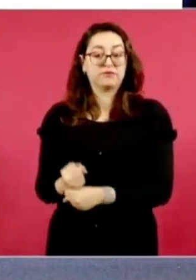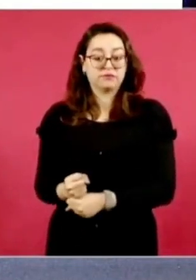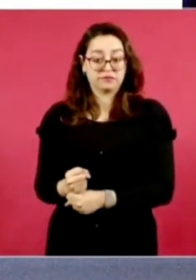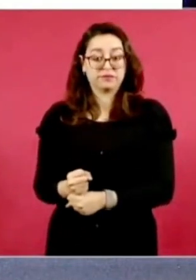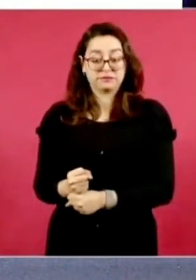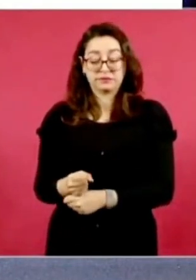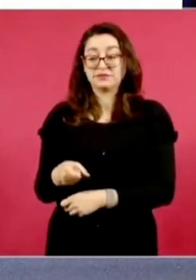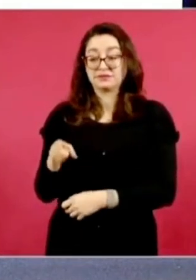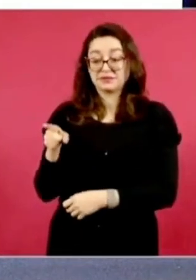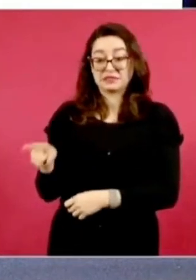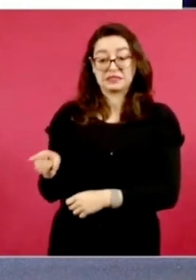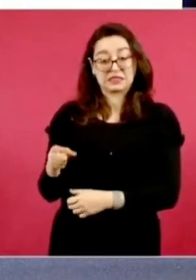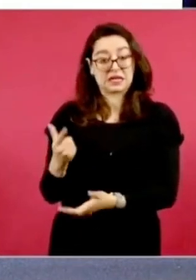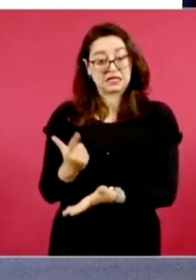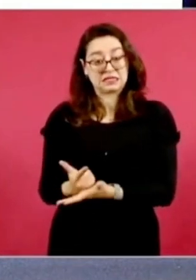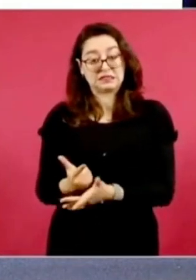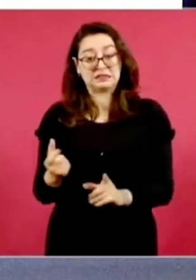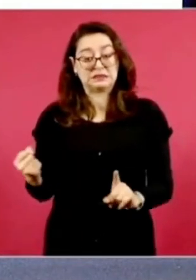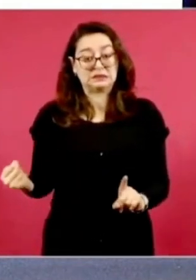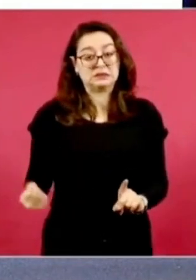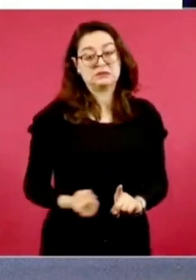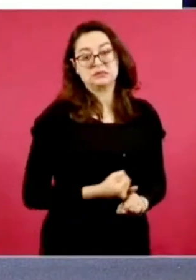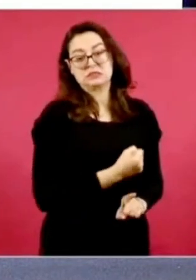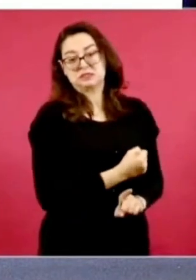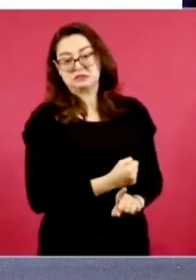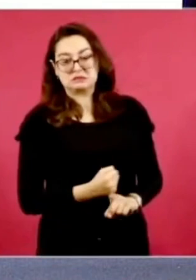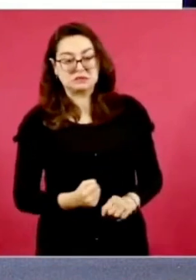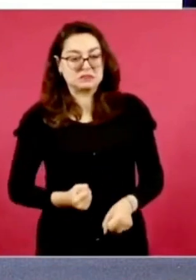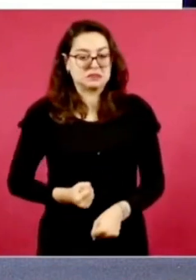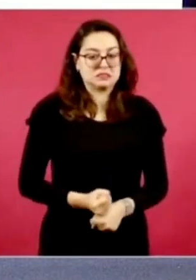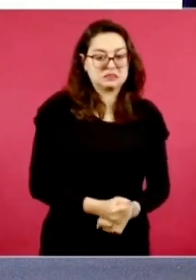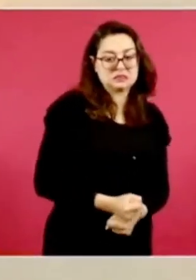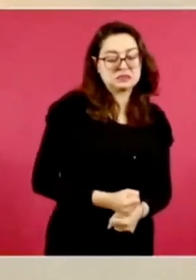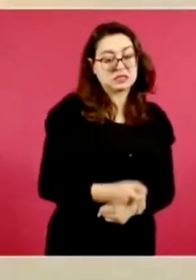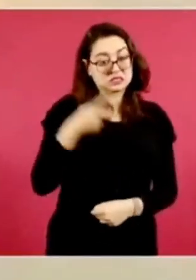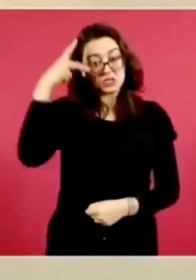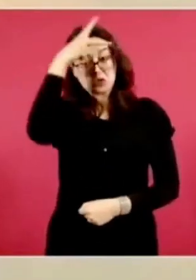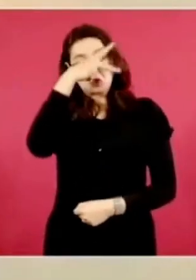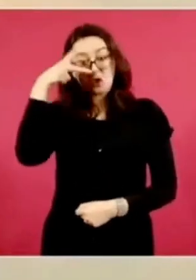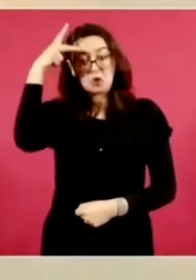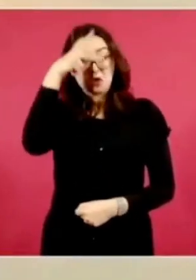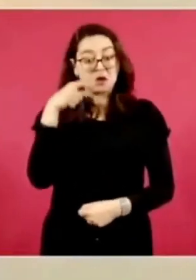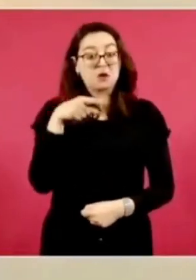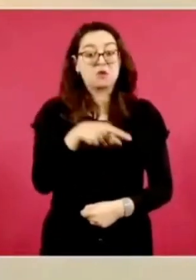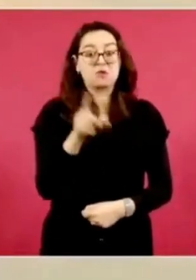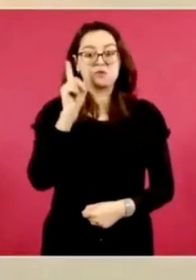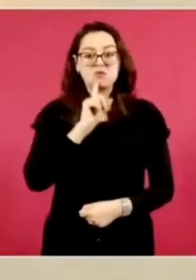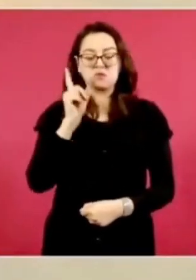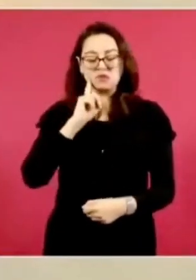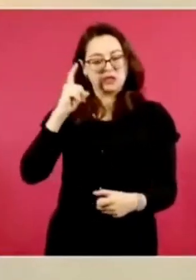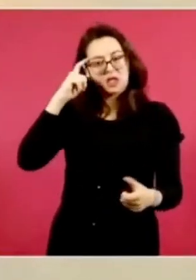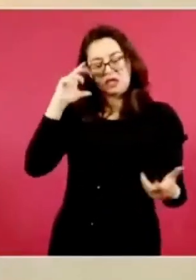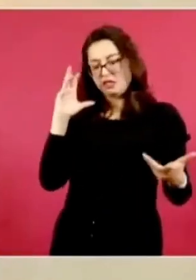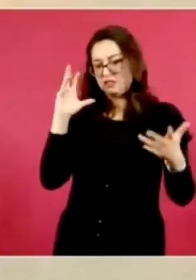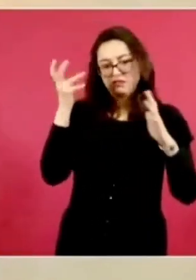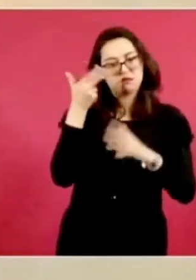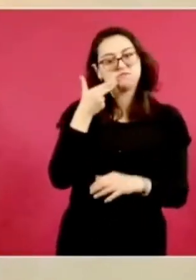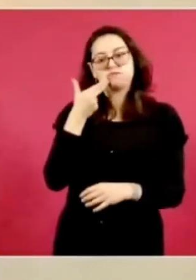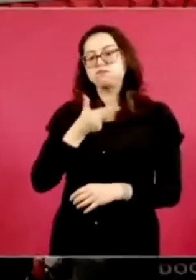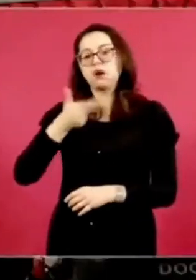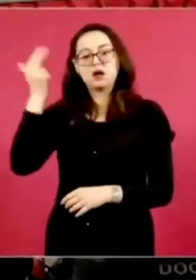psicoemocional que la obligó a quitarse la vida en los separos de la Policía Municipal de Salina Cruz, Oaxaca, esto